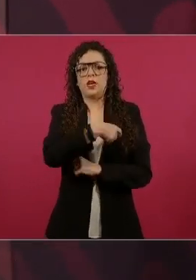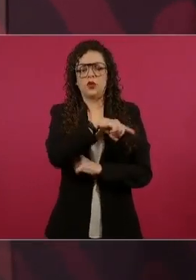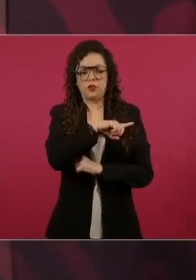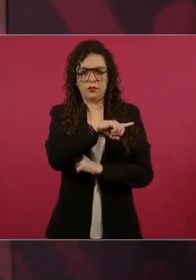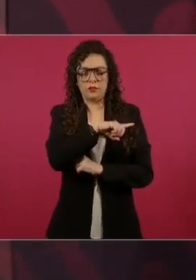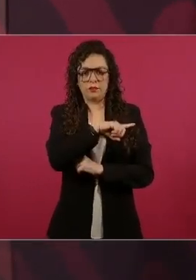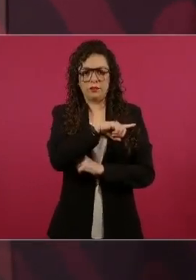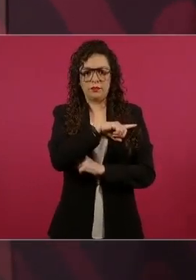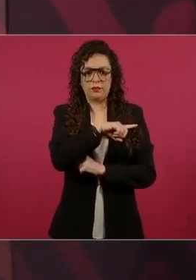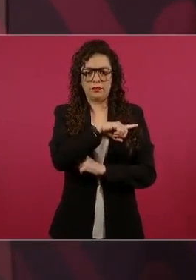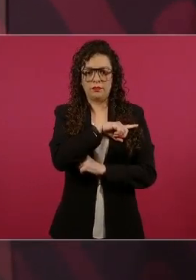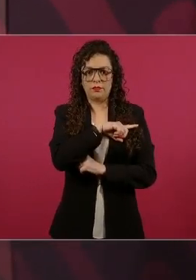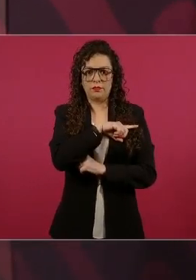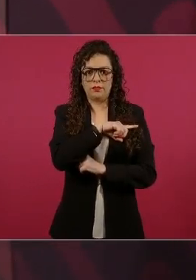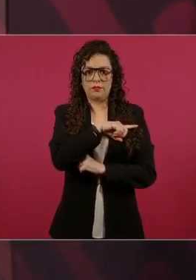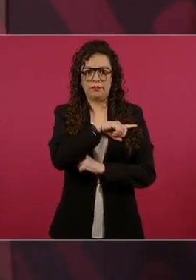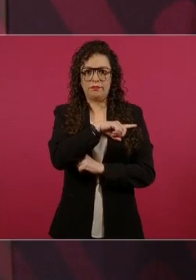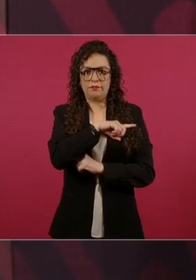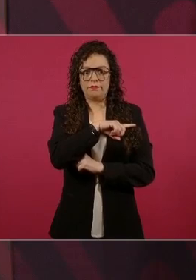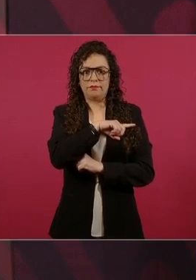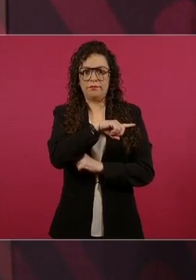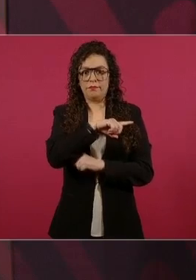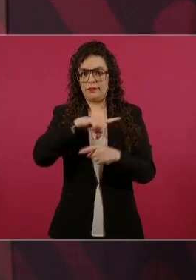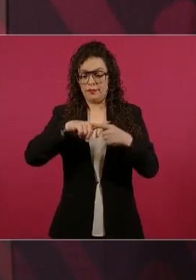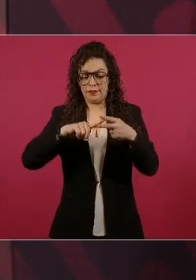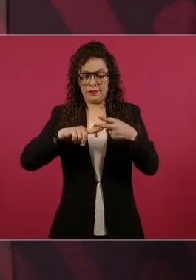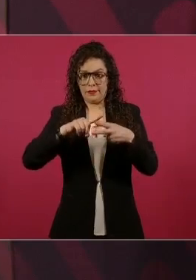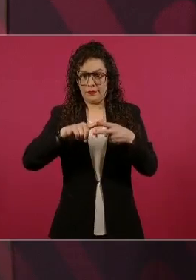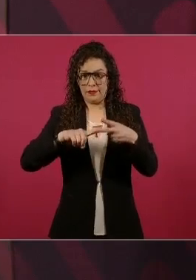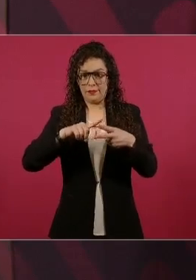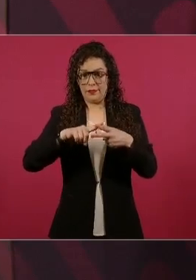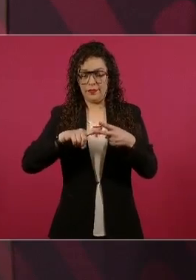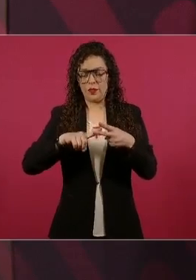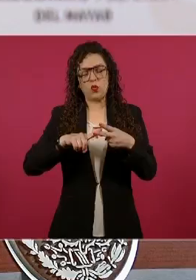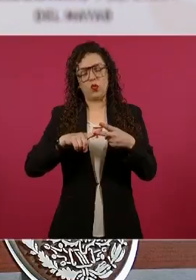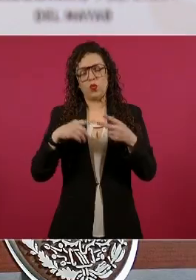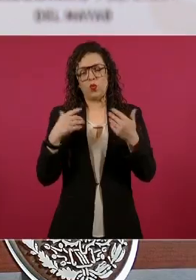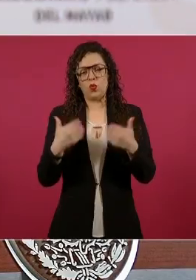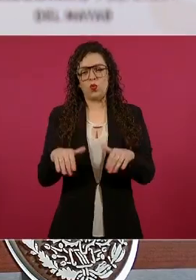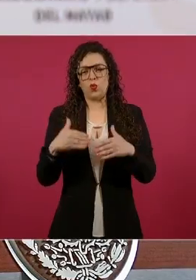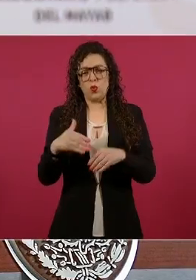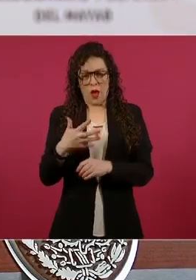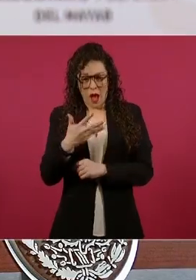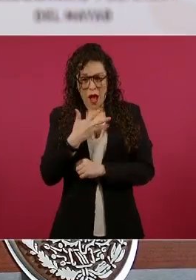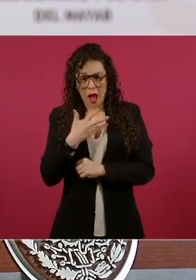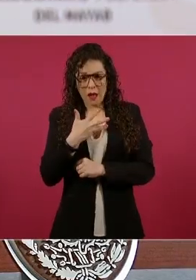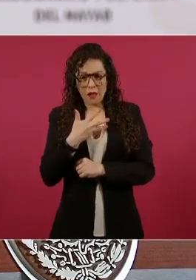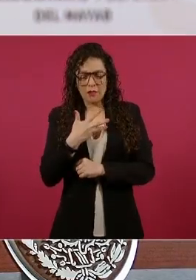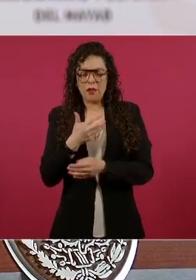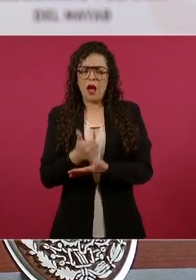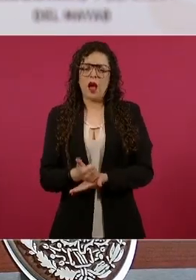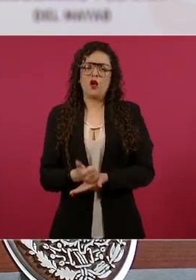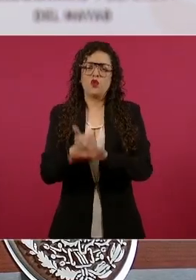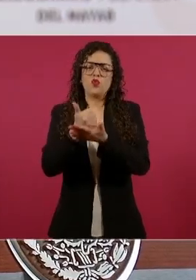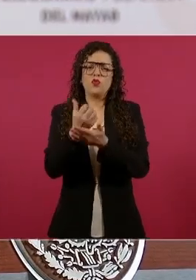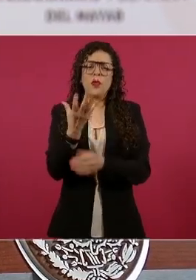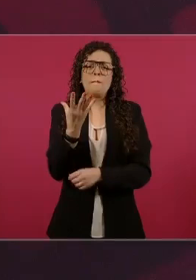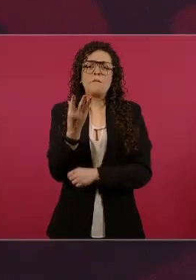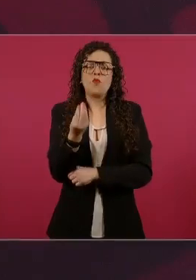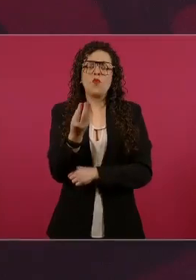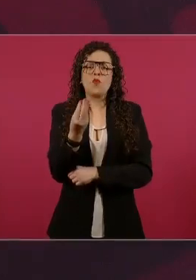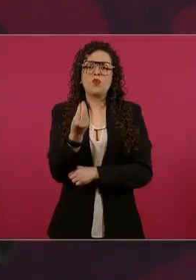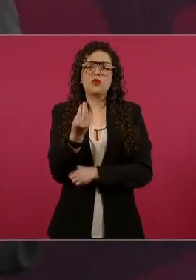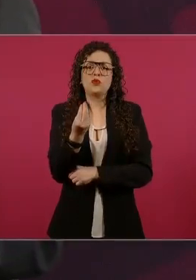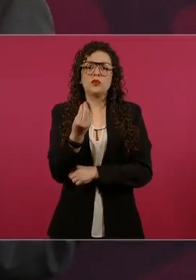Eso ayuda mucho, es como la base de todo,